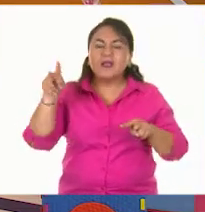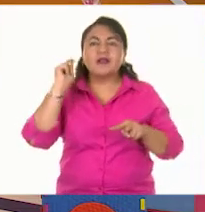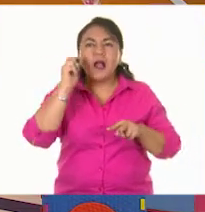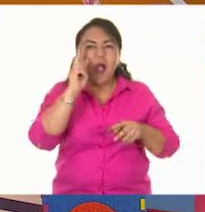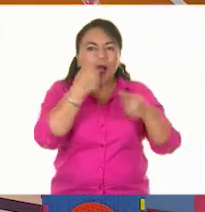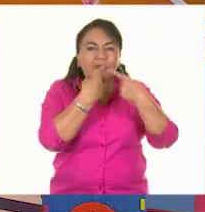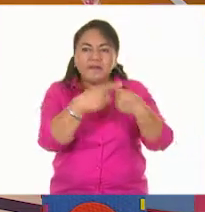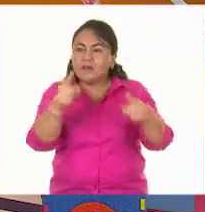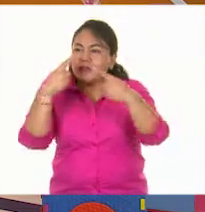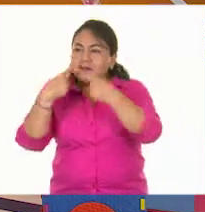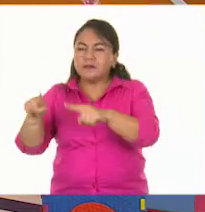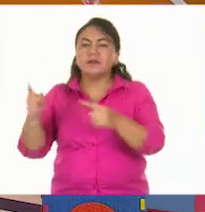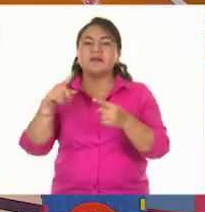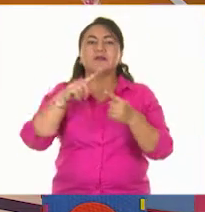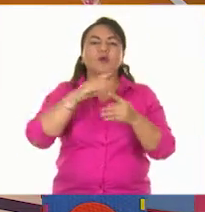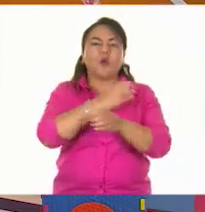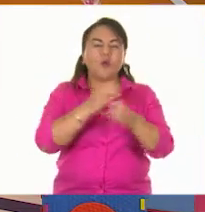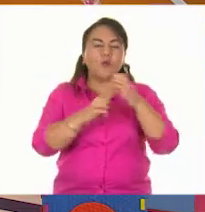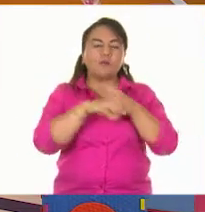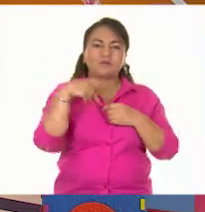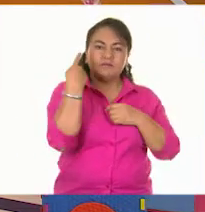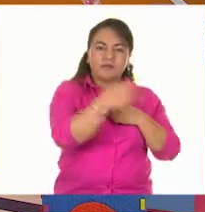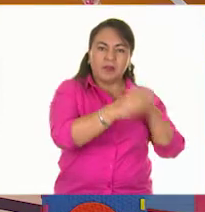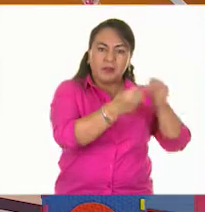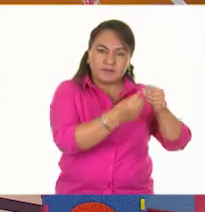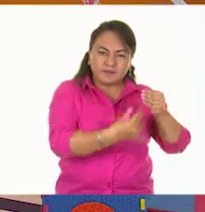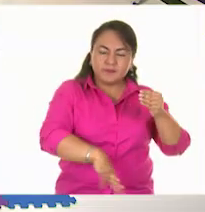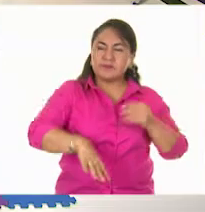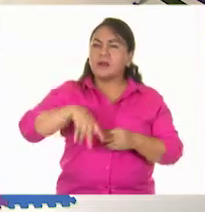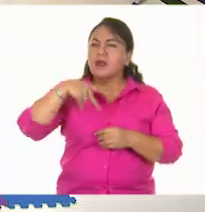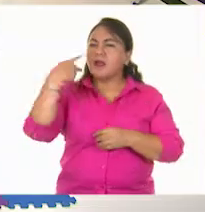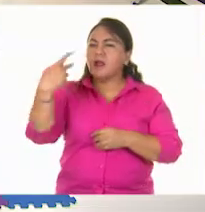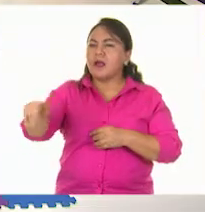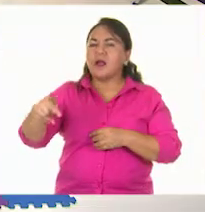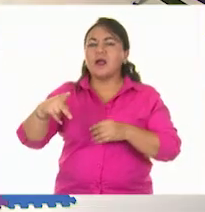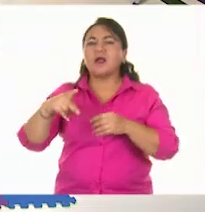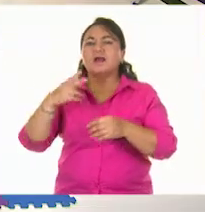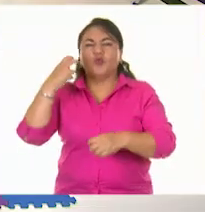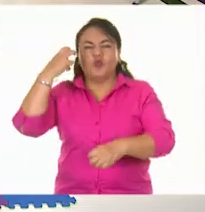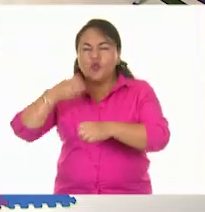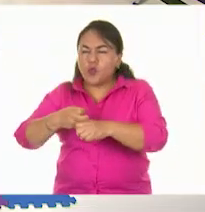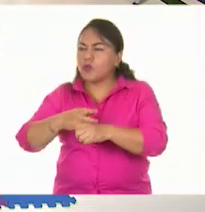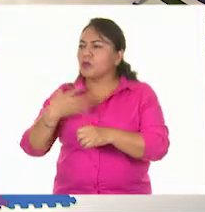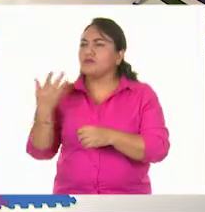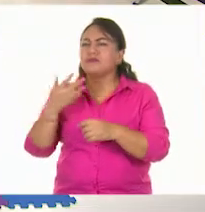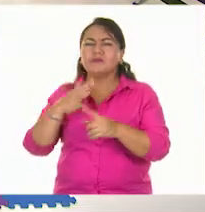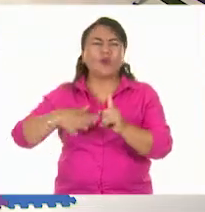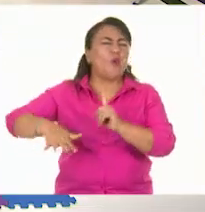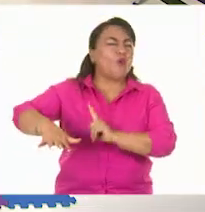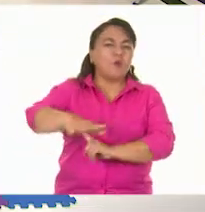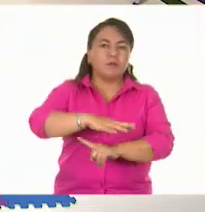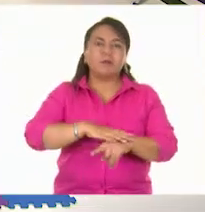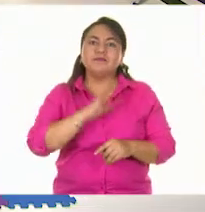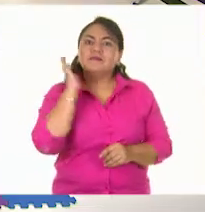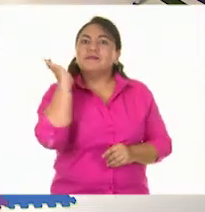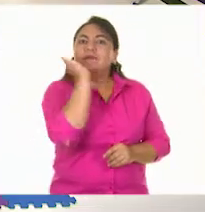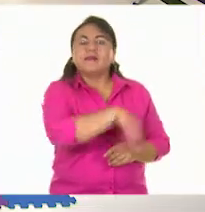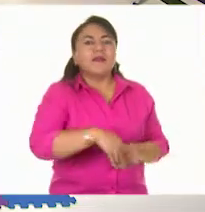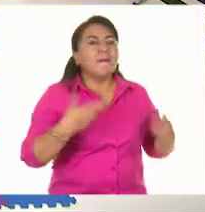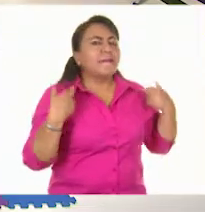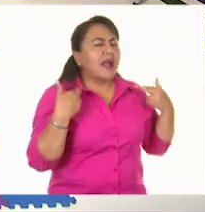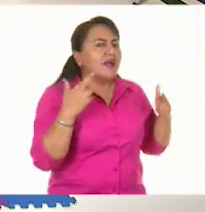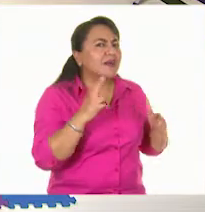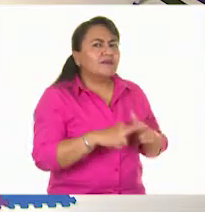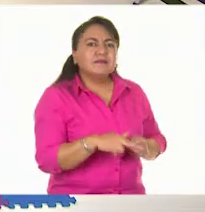diferenciar objetos sólidos, objetos líquidos y todo lo que hay a su alrededor. ¡Ay, profe Danis! ¡Ay,